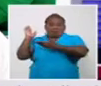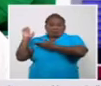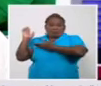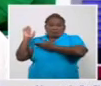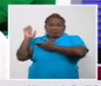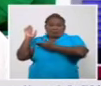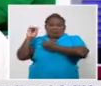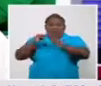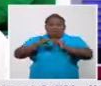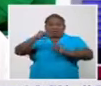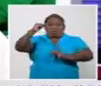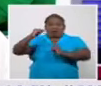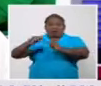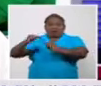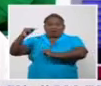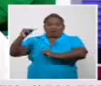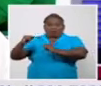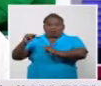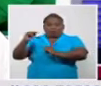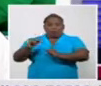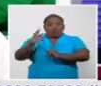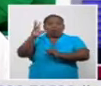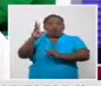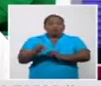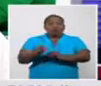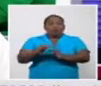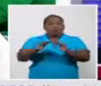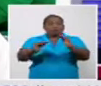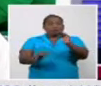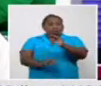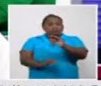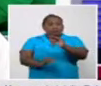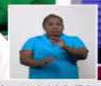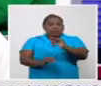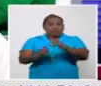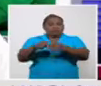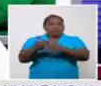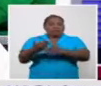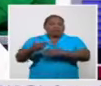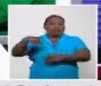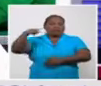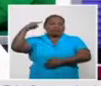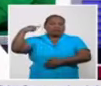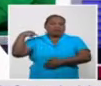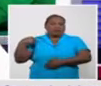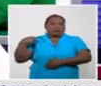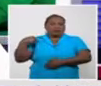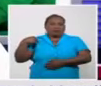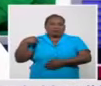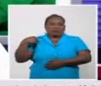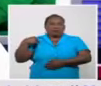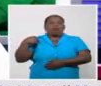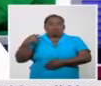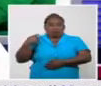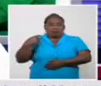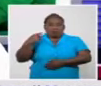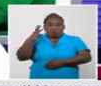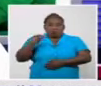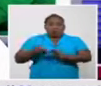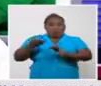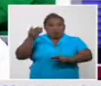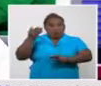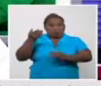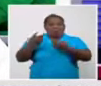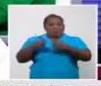número inferior a el que tuvimos en el día de ayer. Todavía elevado. O sea, para